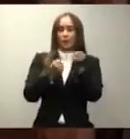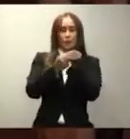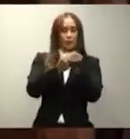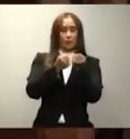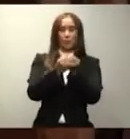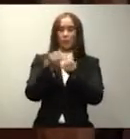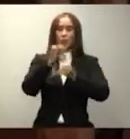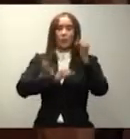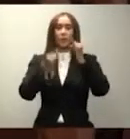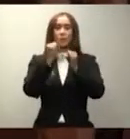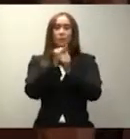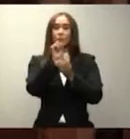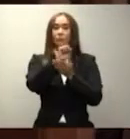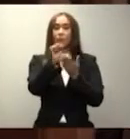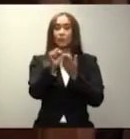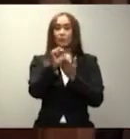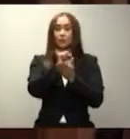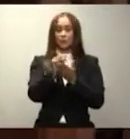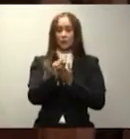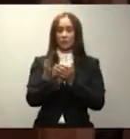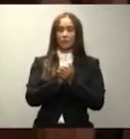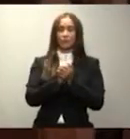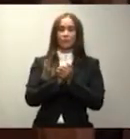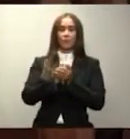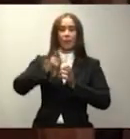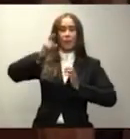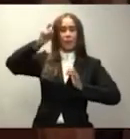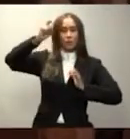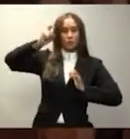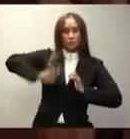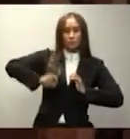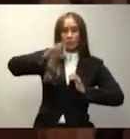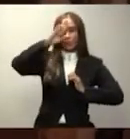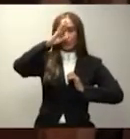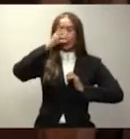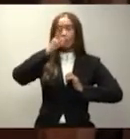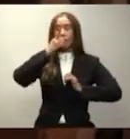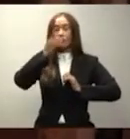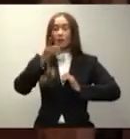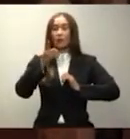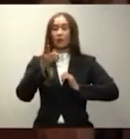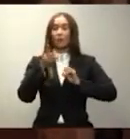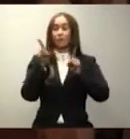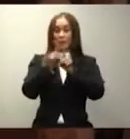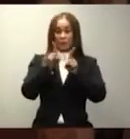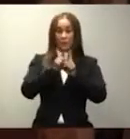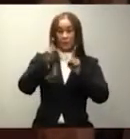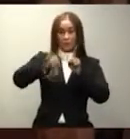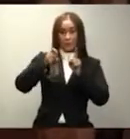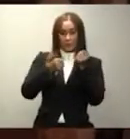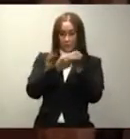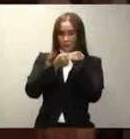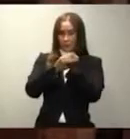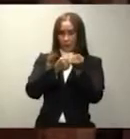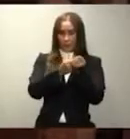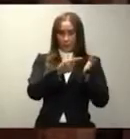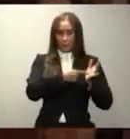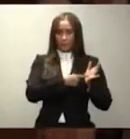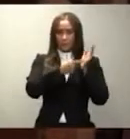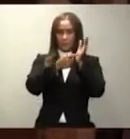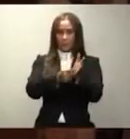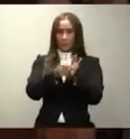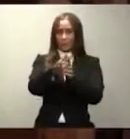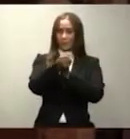el pueblo dominicano tienen que ser acompañados por los de sus representantes públicos. Esa es la mejor manera de servir a nuestro